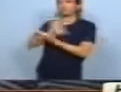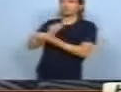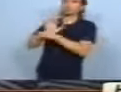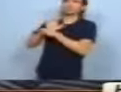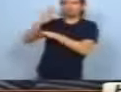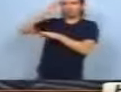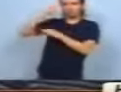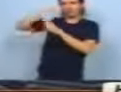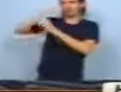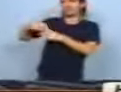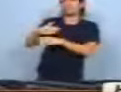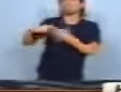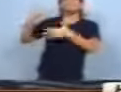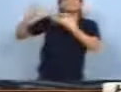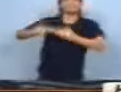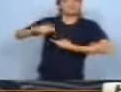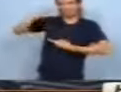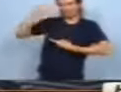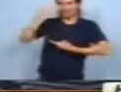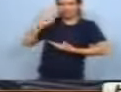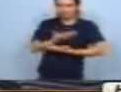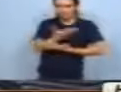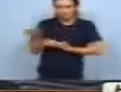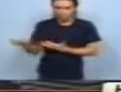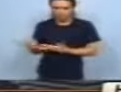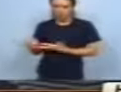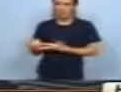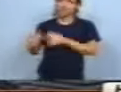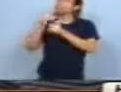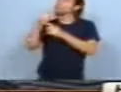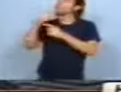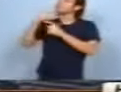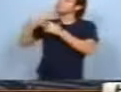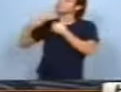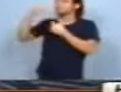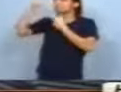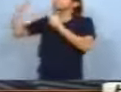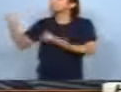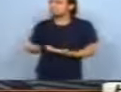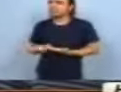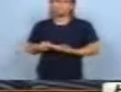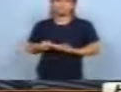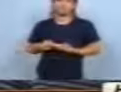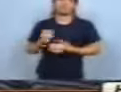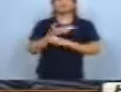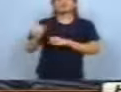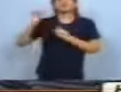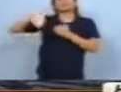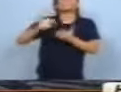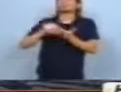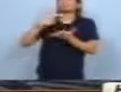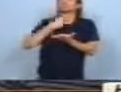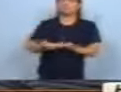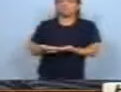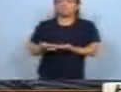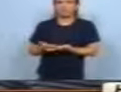proyecto nacional y popular. Si mi oficina me dice, o el gobierno, 50 casas, tenemos 50. Si me dicen 20, 20, 10. Pero más que eso no quiero porque